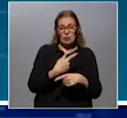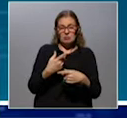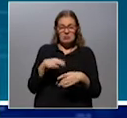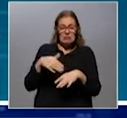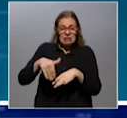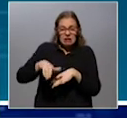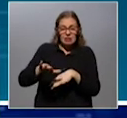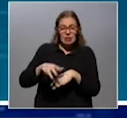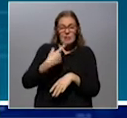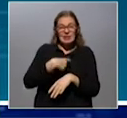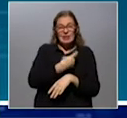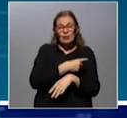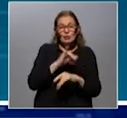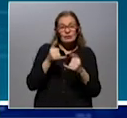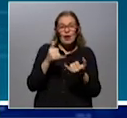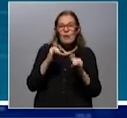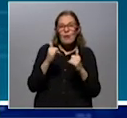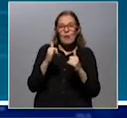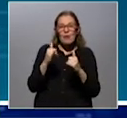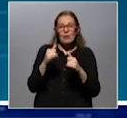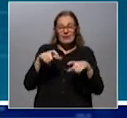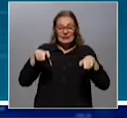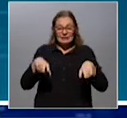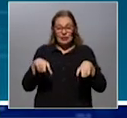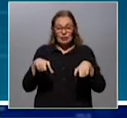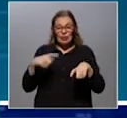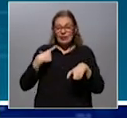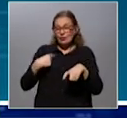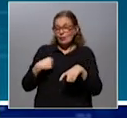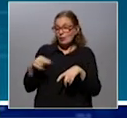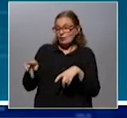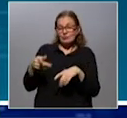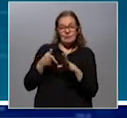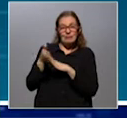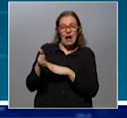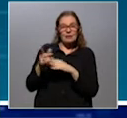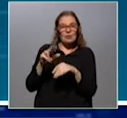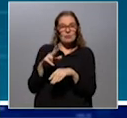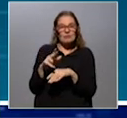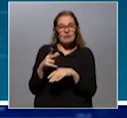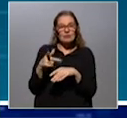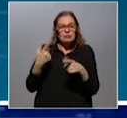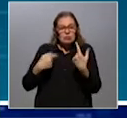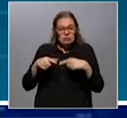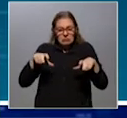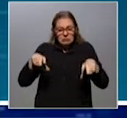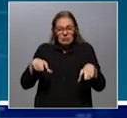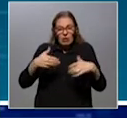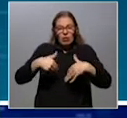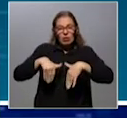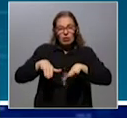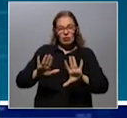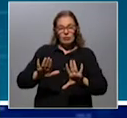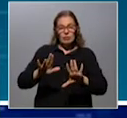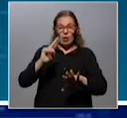recordarán que Peñarol ya jugó En su estadio un partido de estos Y Nacional va camino a hacer lo mismo Y por lo tanto el Centenario quedó para la selección